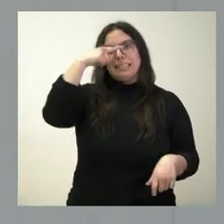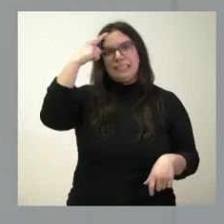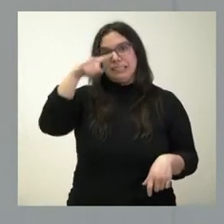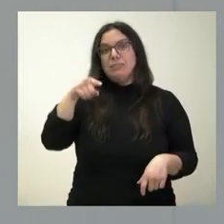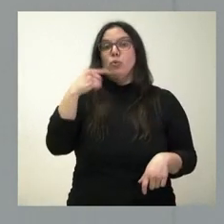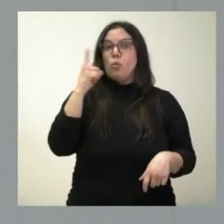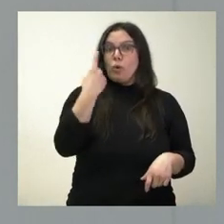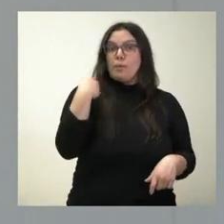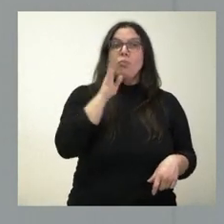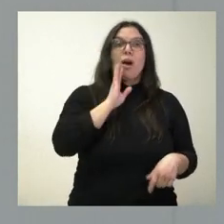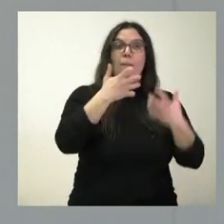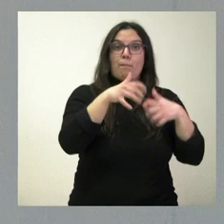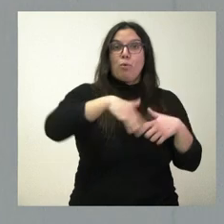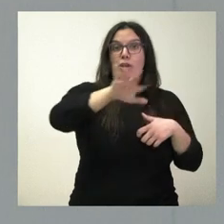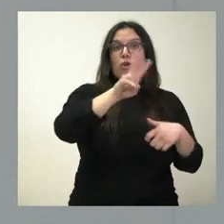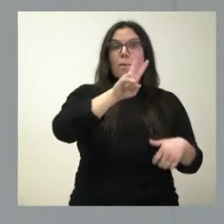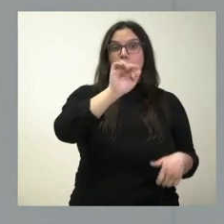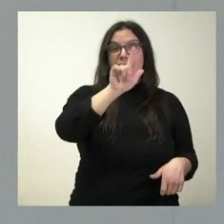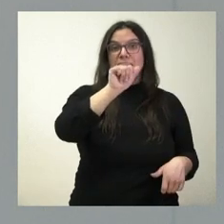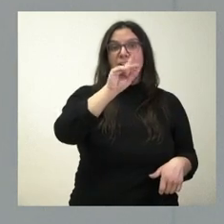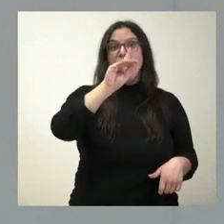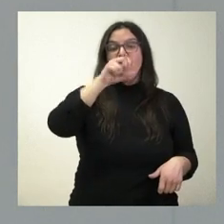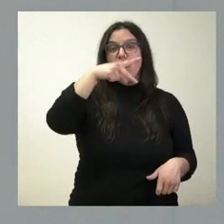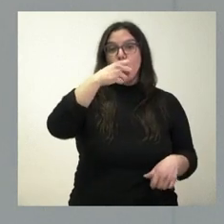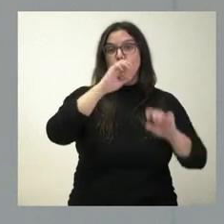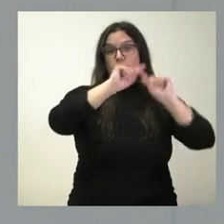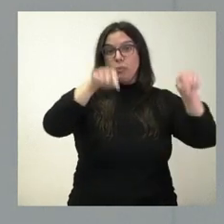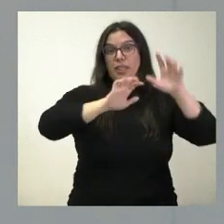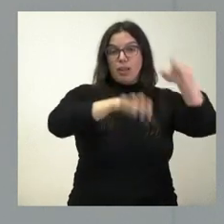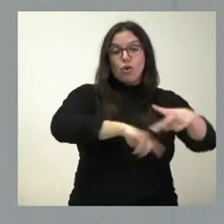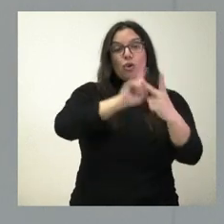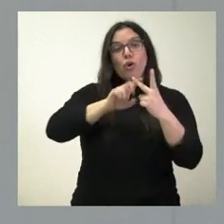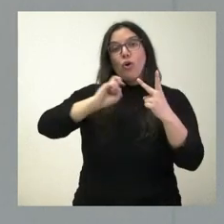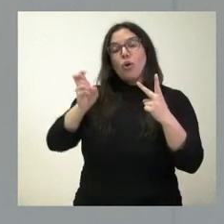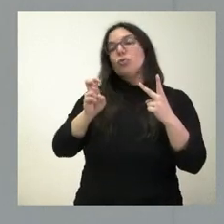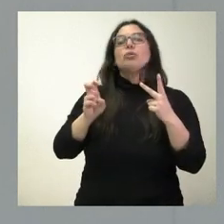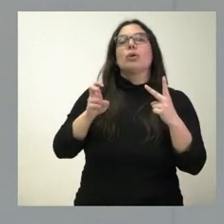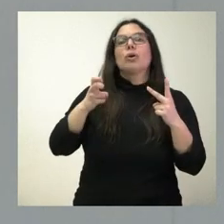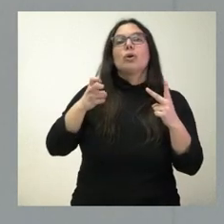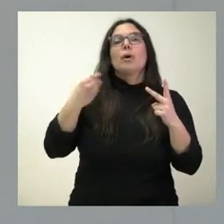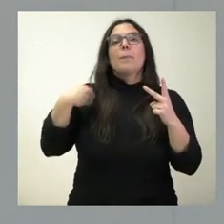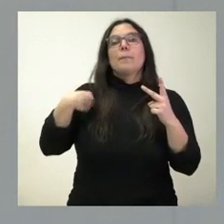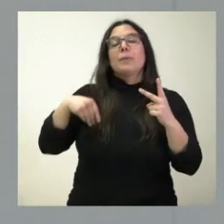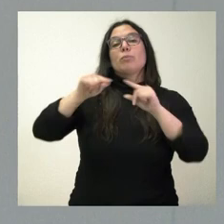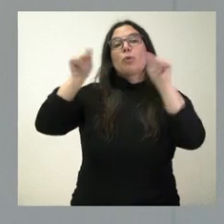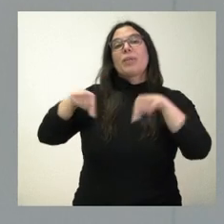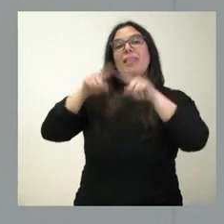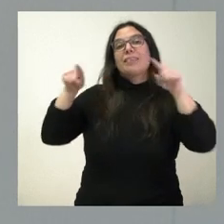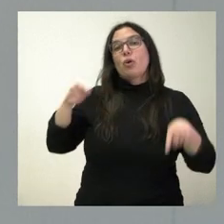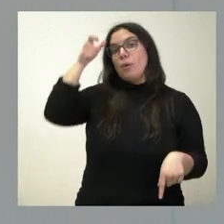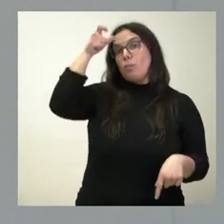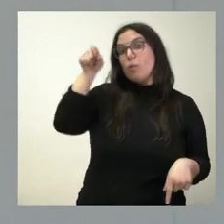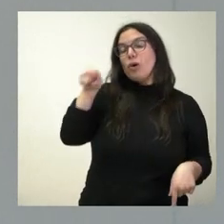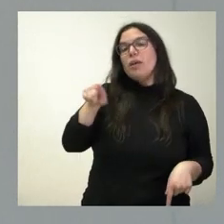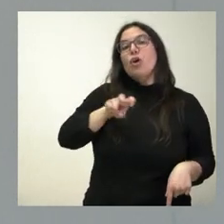Villadangos y ahí hay un compromiso muy claro de la instalación de Lidl y otro es Bernuí de Porreros, en Segovia, donde el